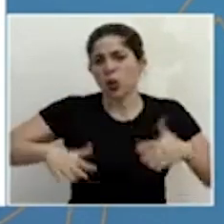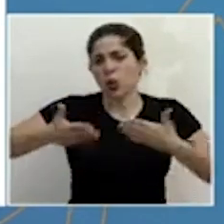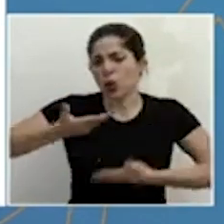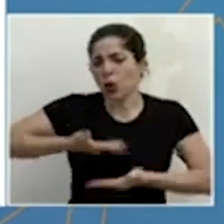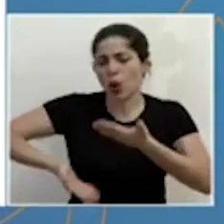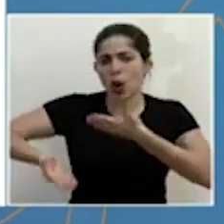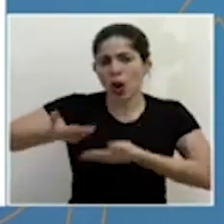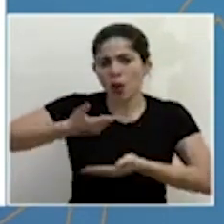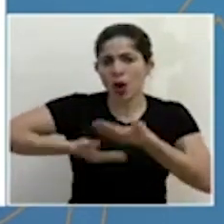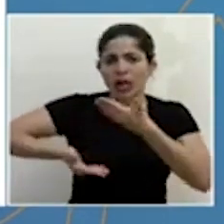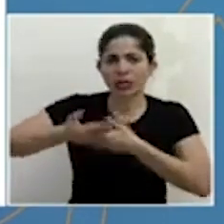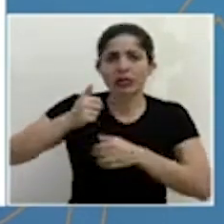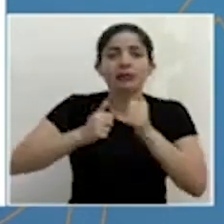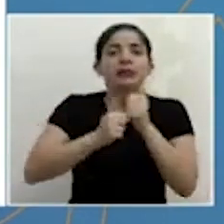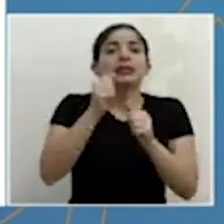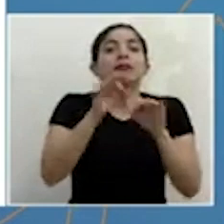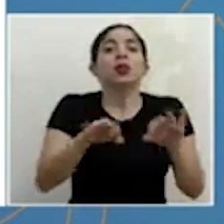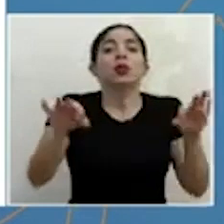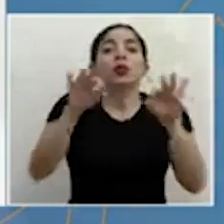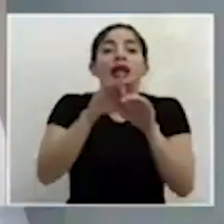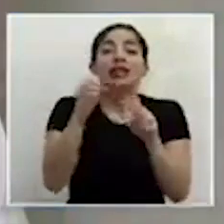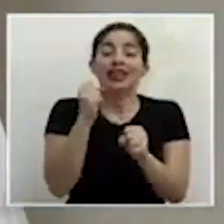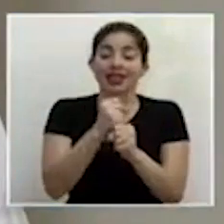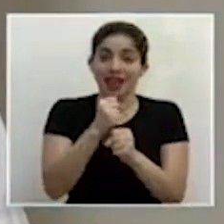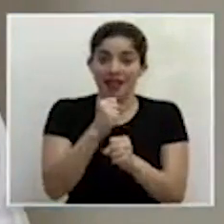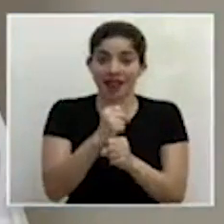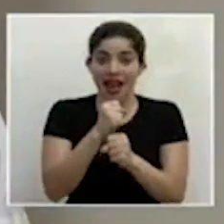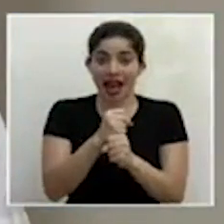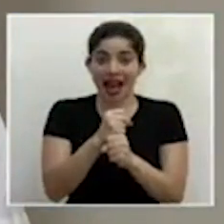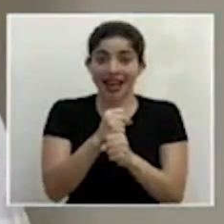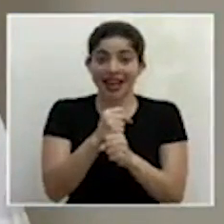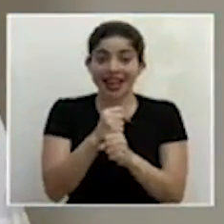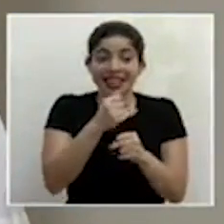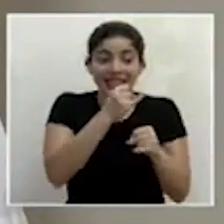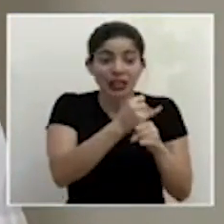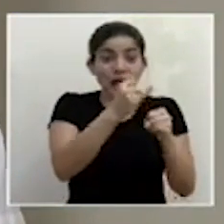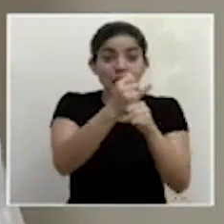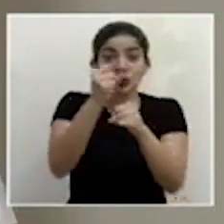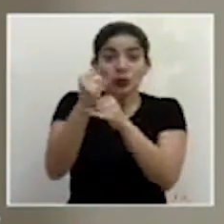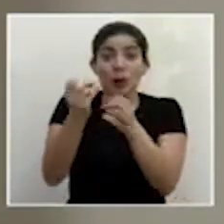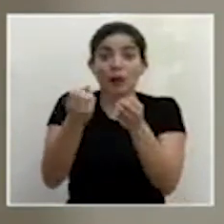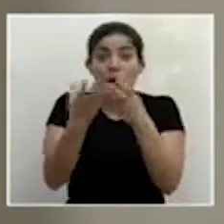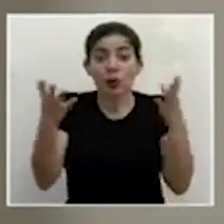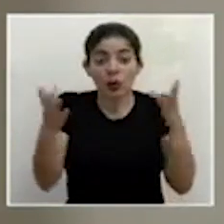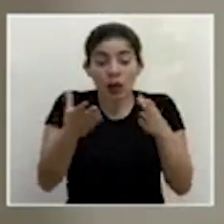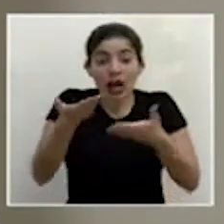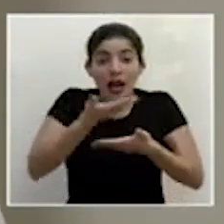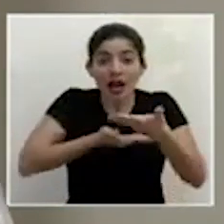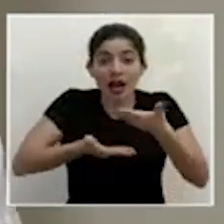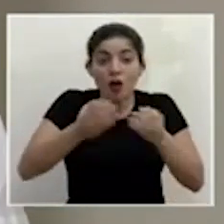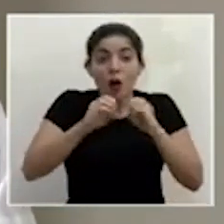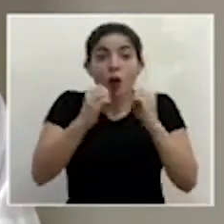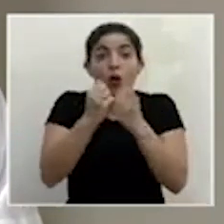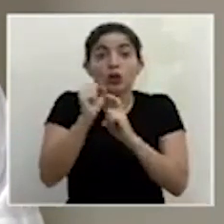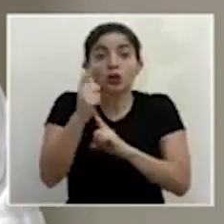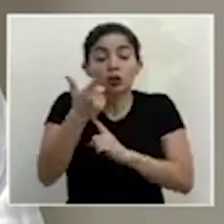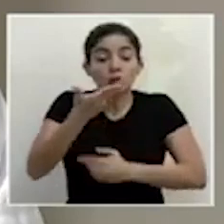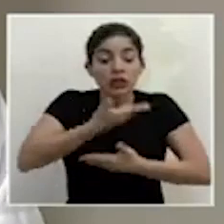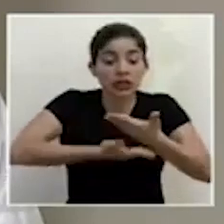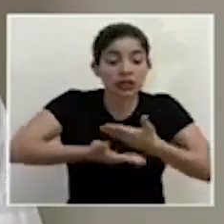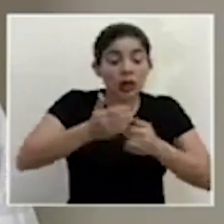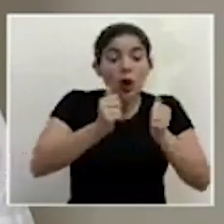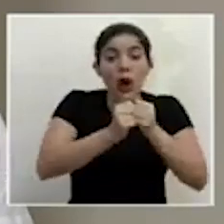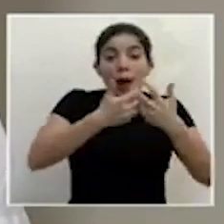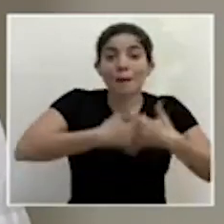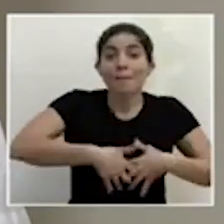lo importante de trabajar entre instituciones públicas entre organizaciones sociales con